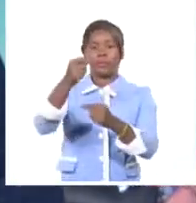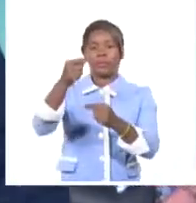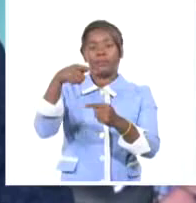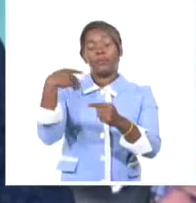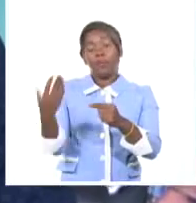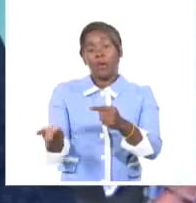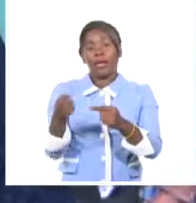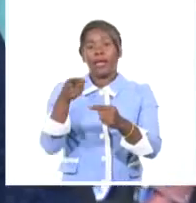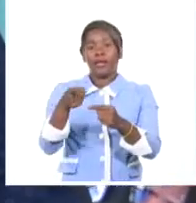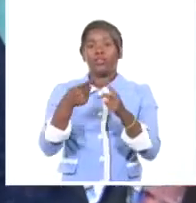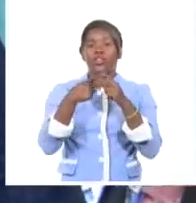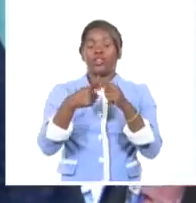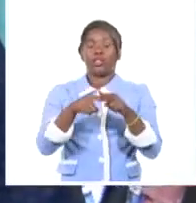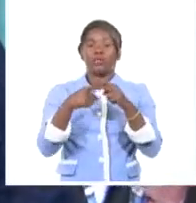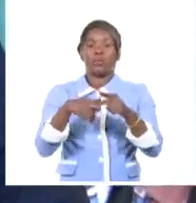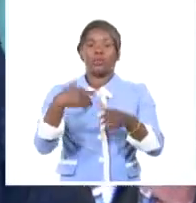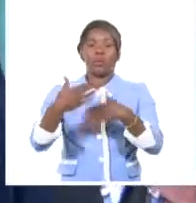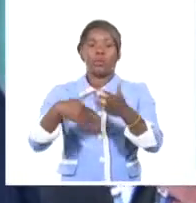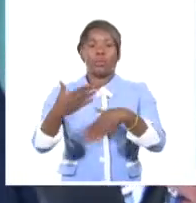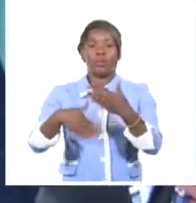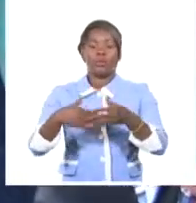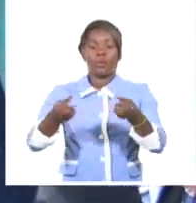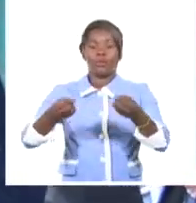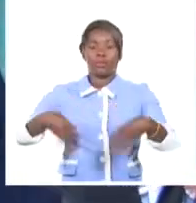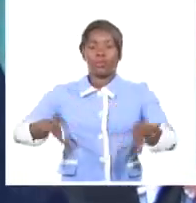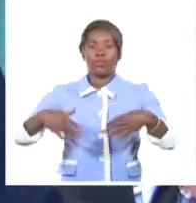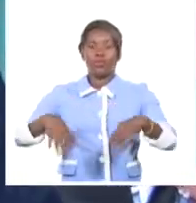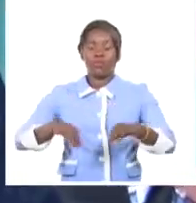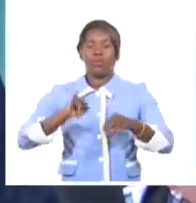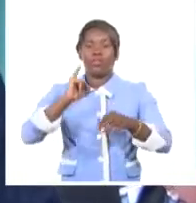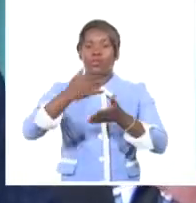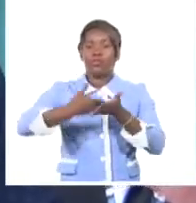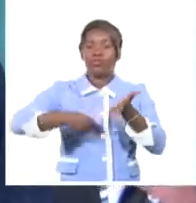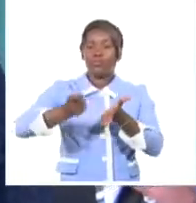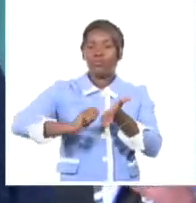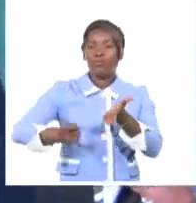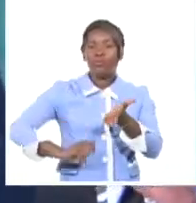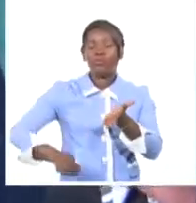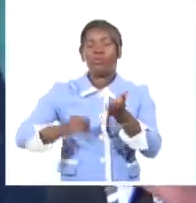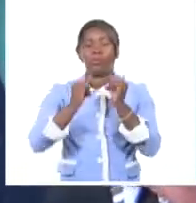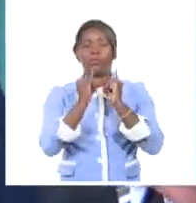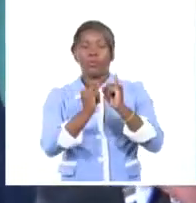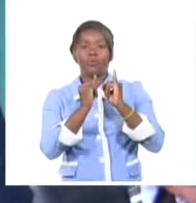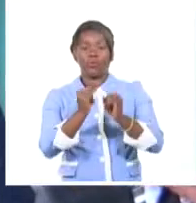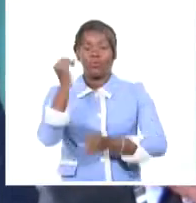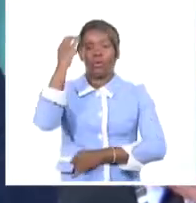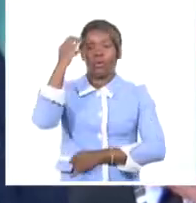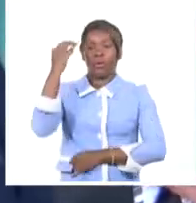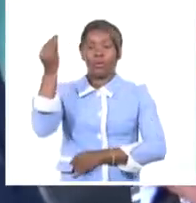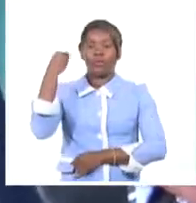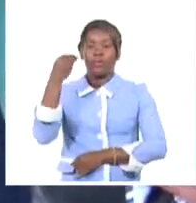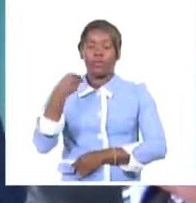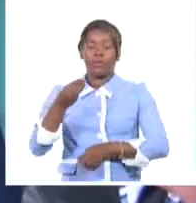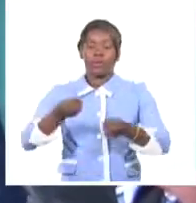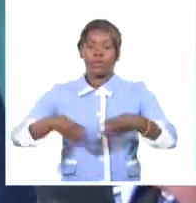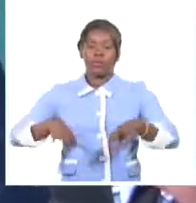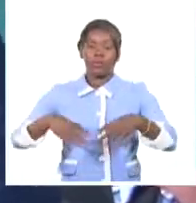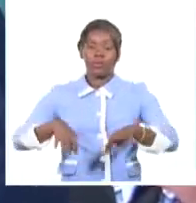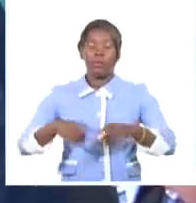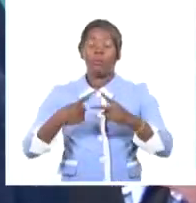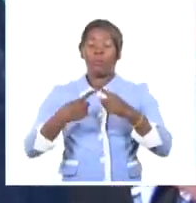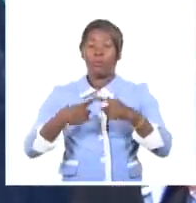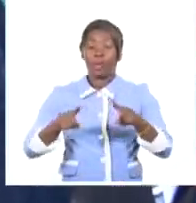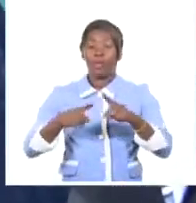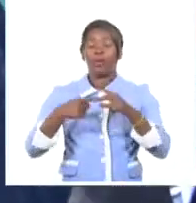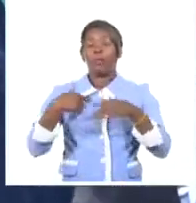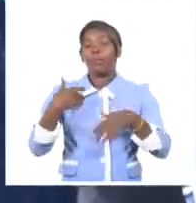autonomía a la asamblea. Estamos en un proceso de descentralización de competencias desde el gobierno central,